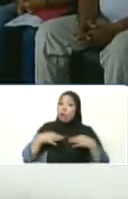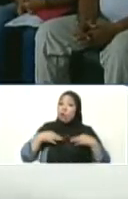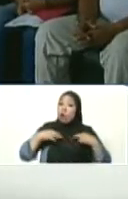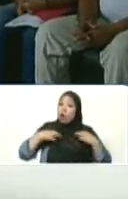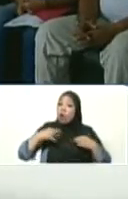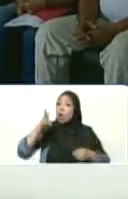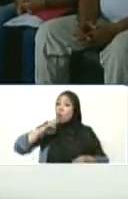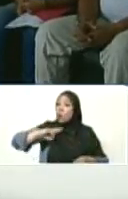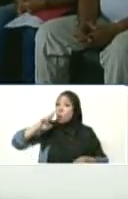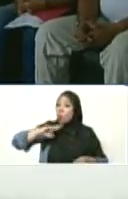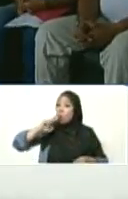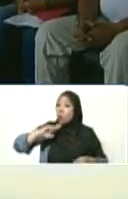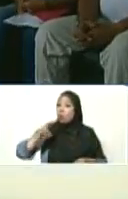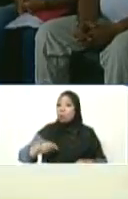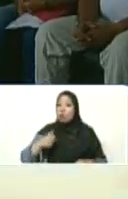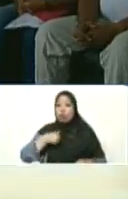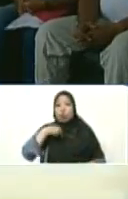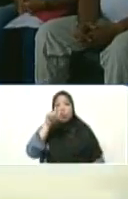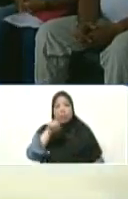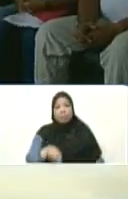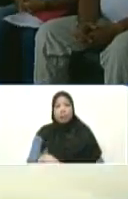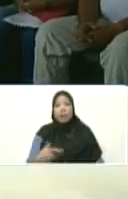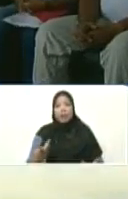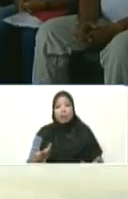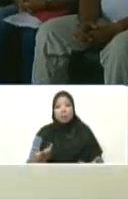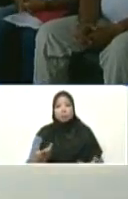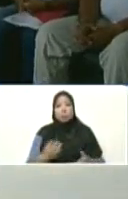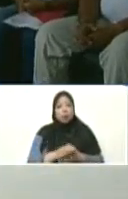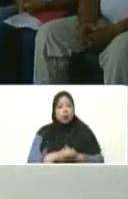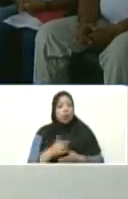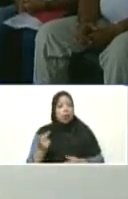Yo me voy a poner también una camisa roja, Víctor Clark,